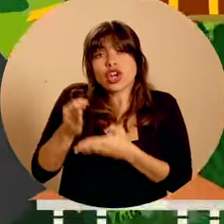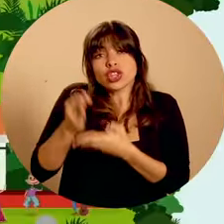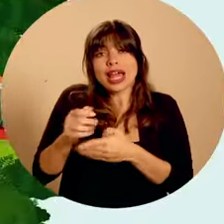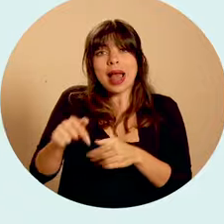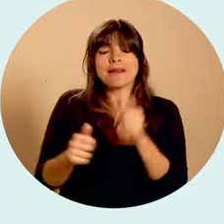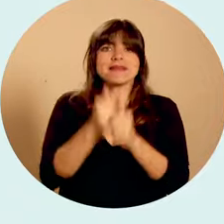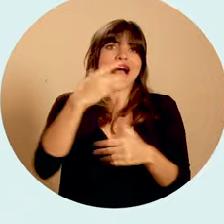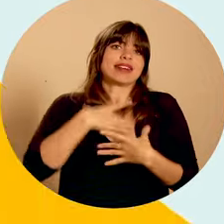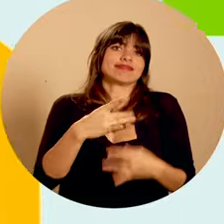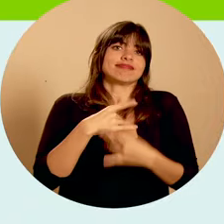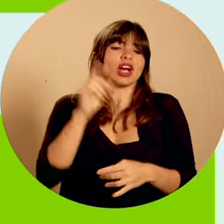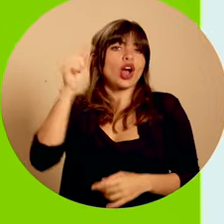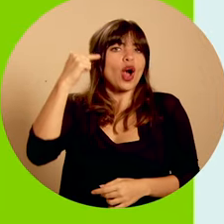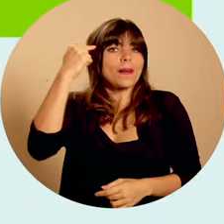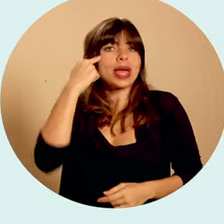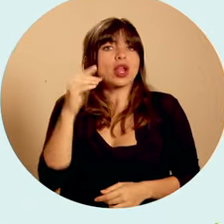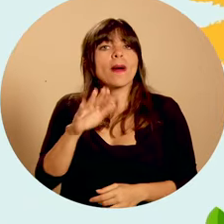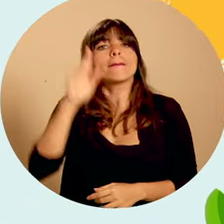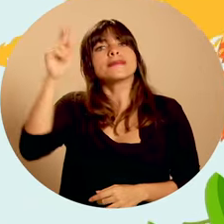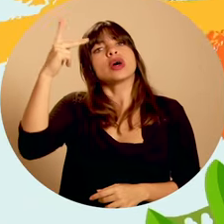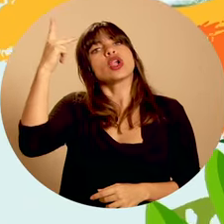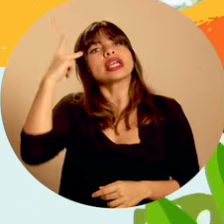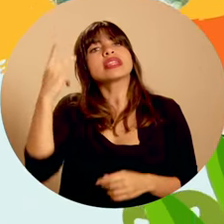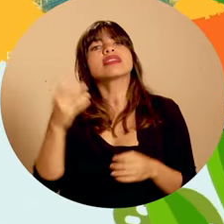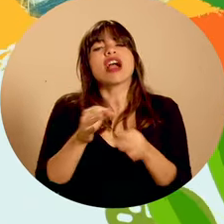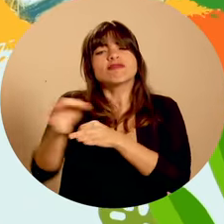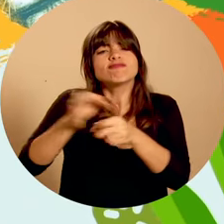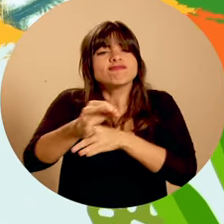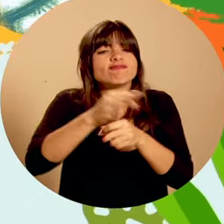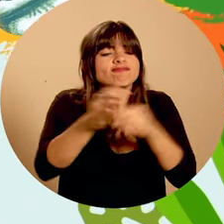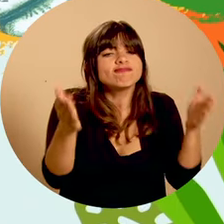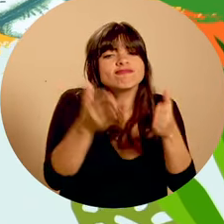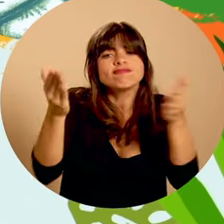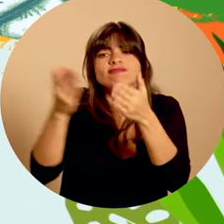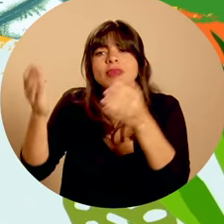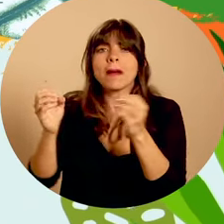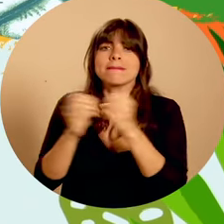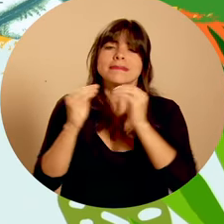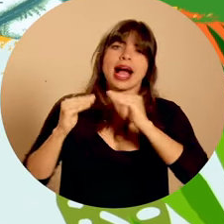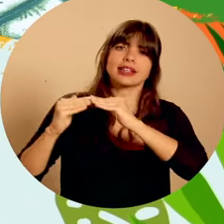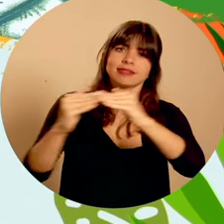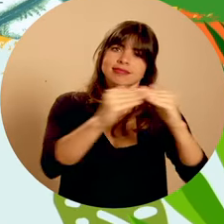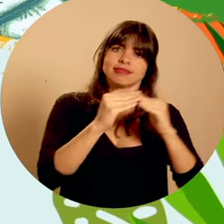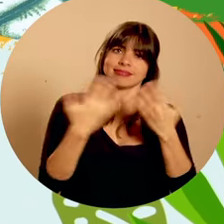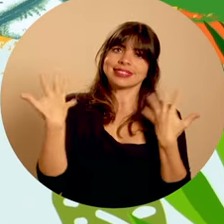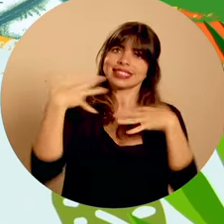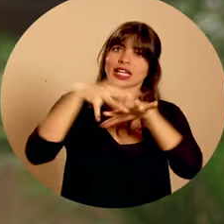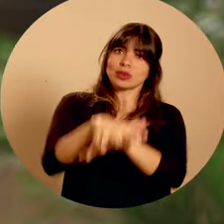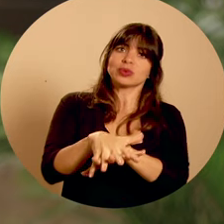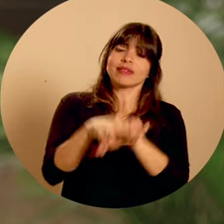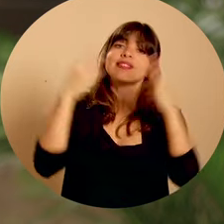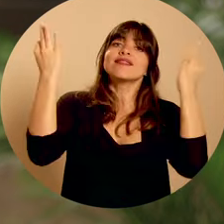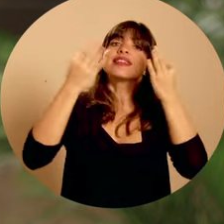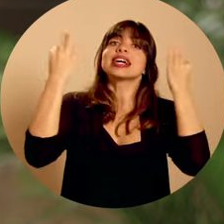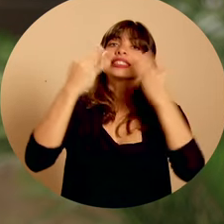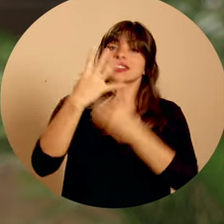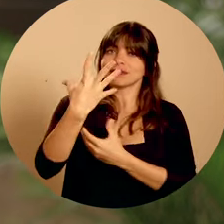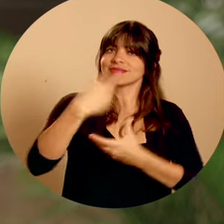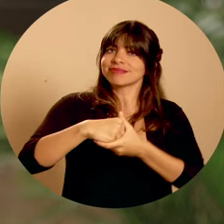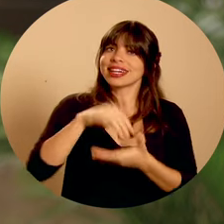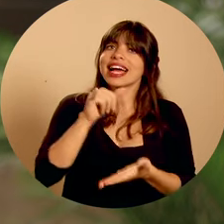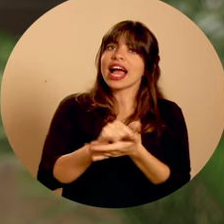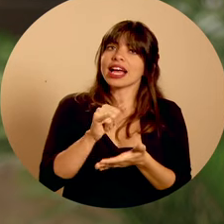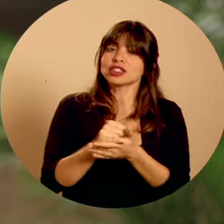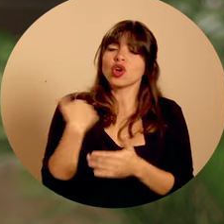son de especial interés para el gobierno y su política de descentralización por un Estado cada vez más equitativo e inclusivo. El festival es